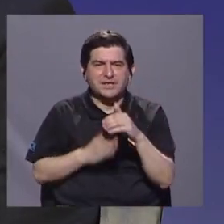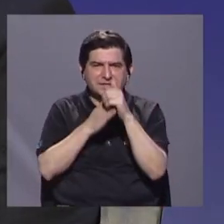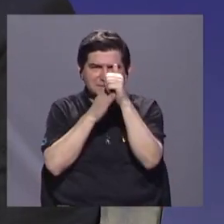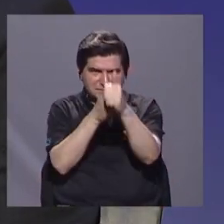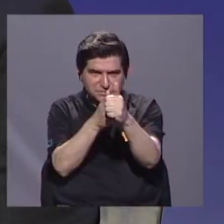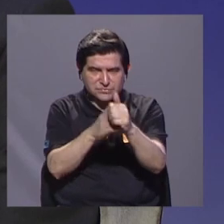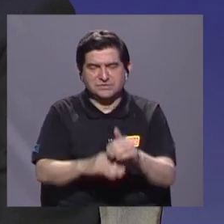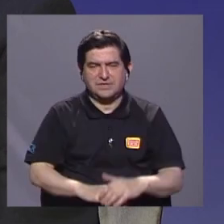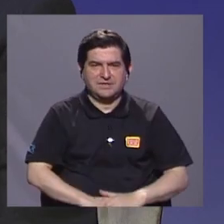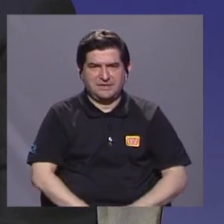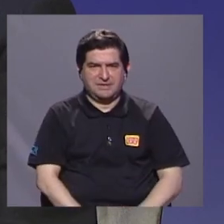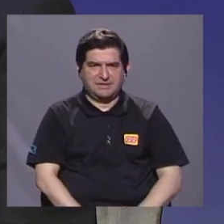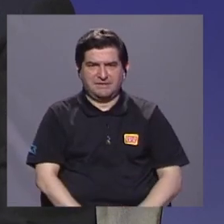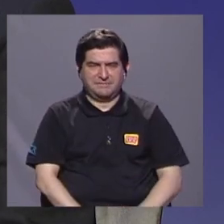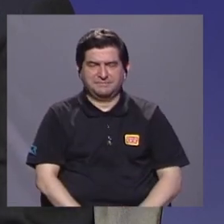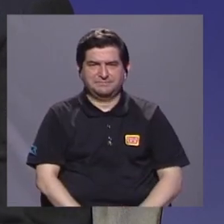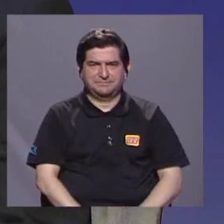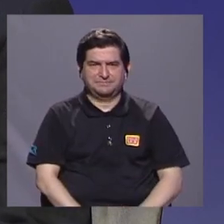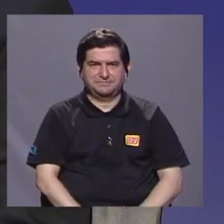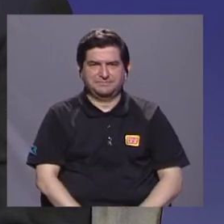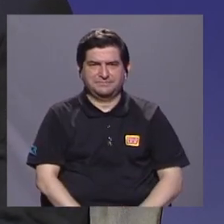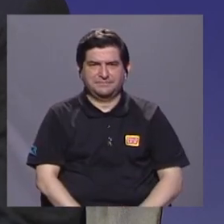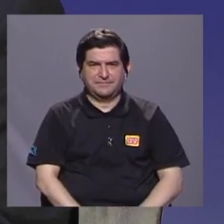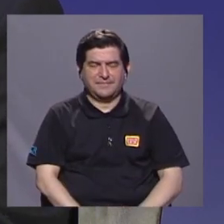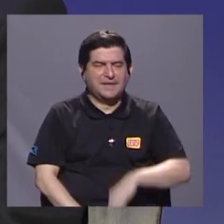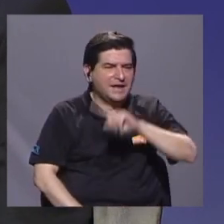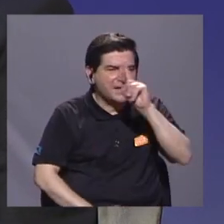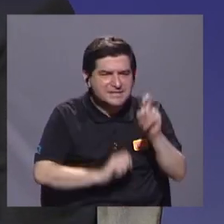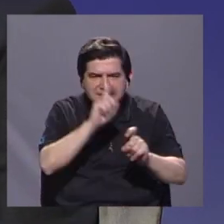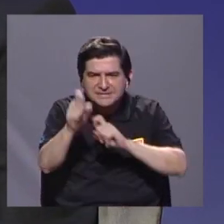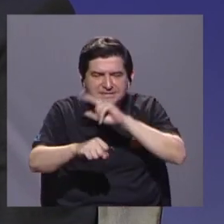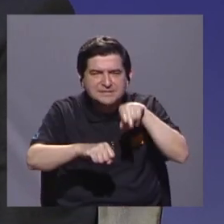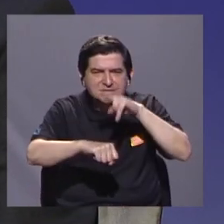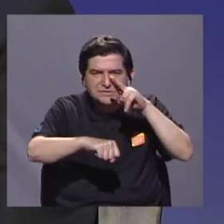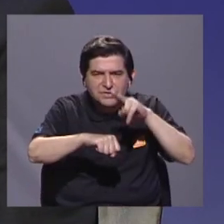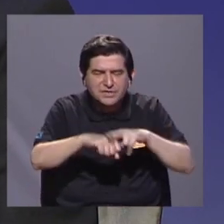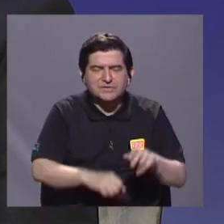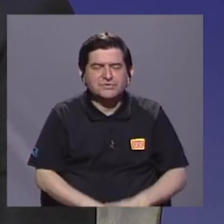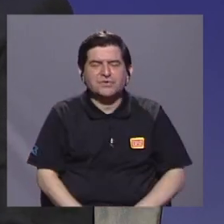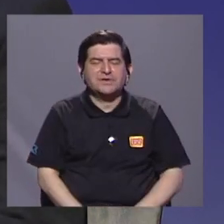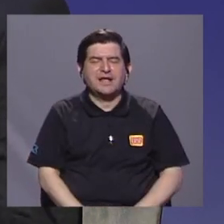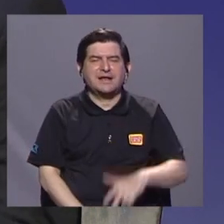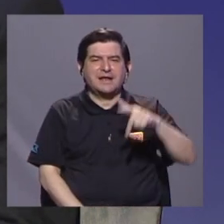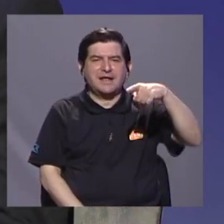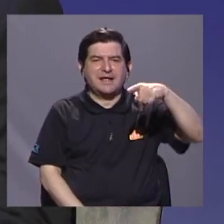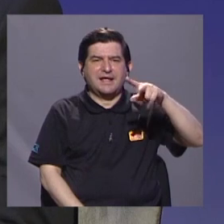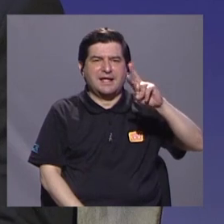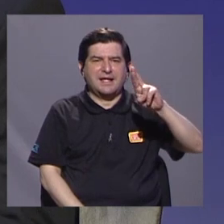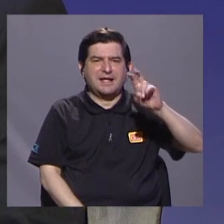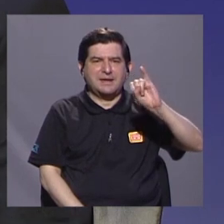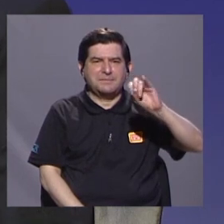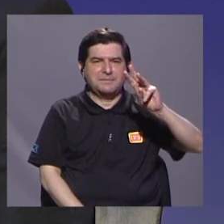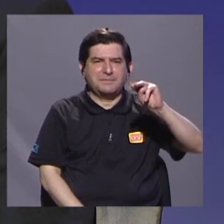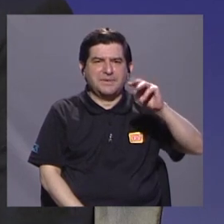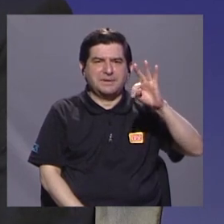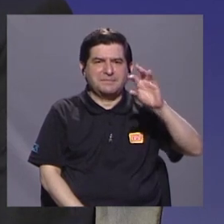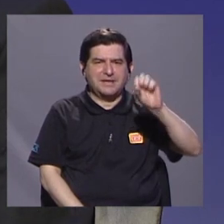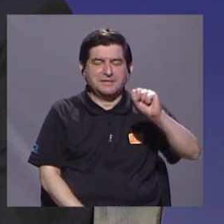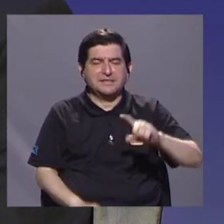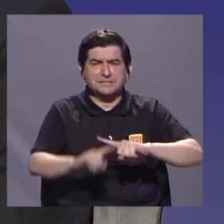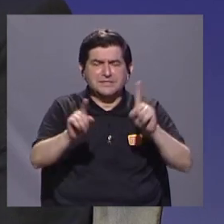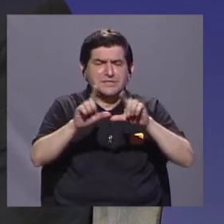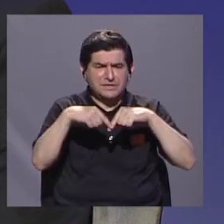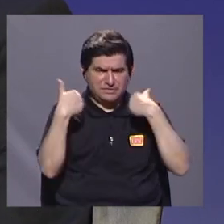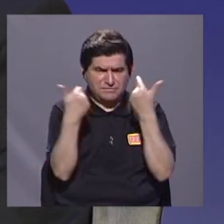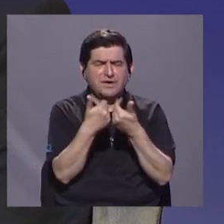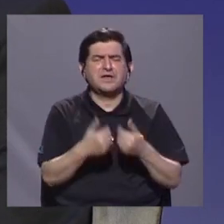recientemente, Ronald, el Censo Nacional de Primates, se han generado muchos otros grupos interesados en el